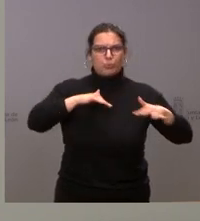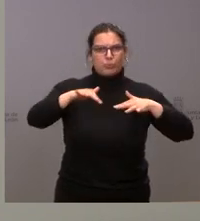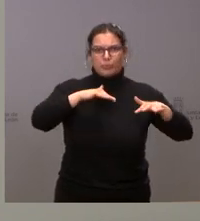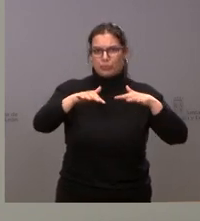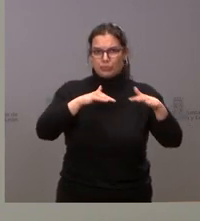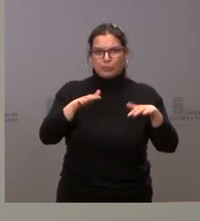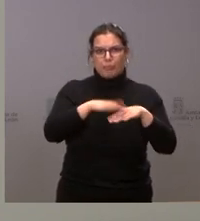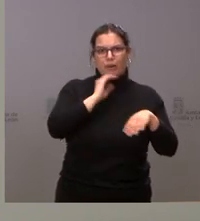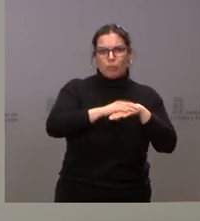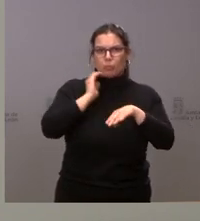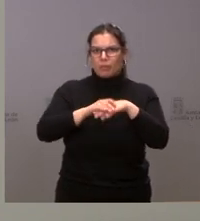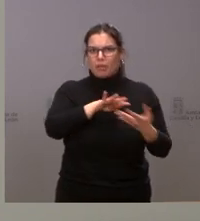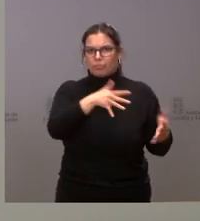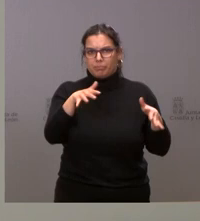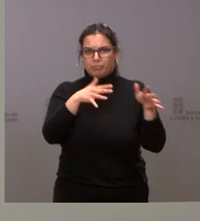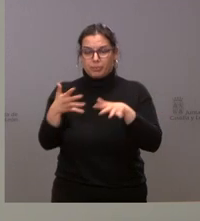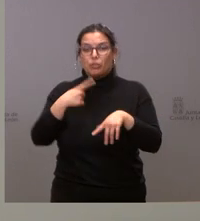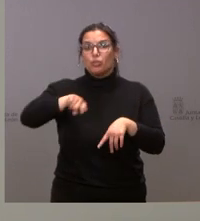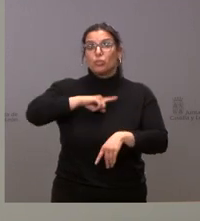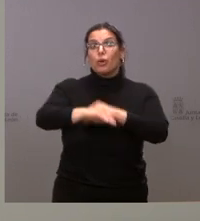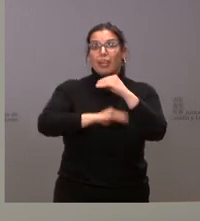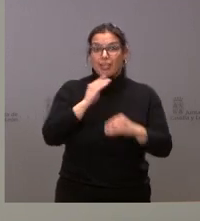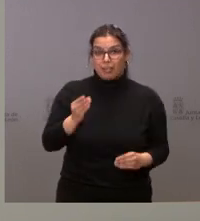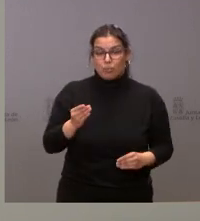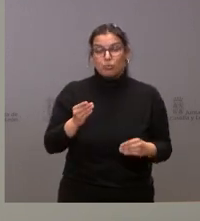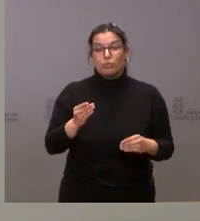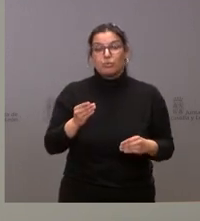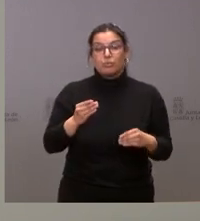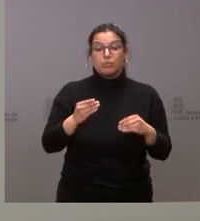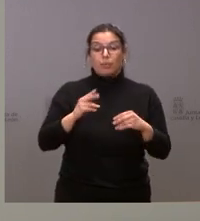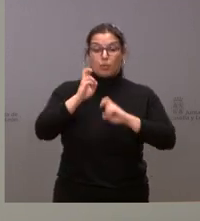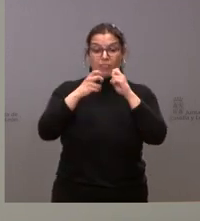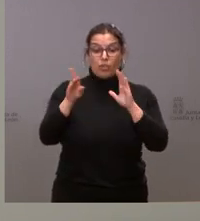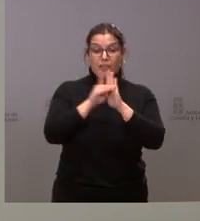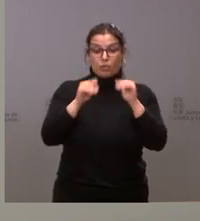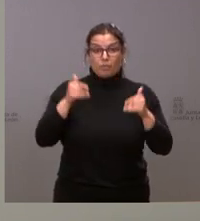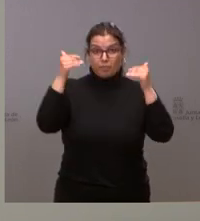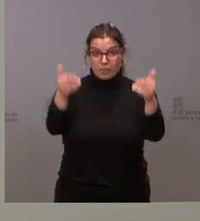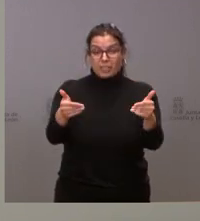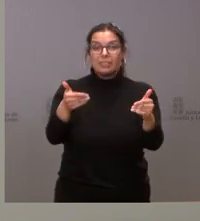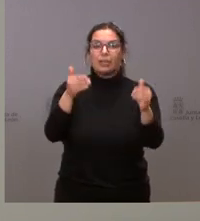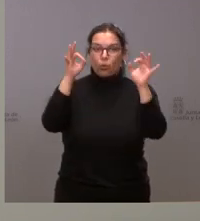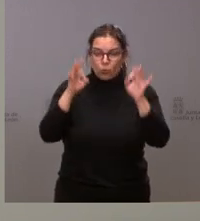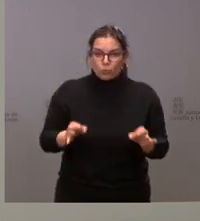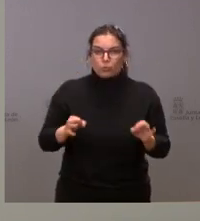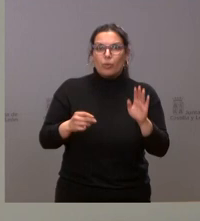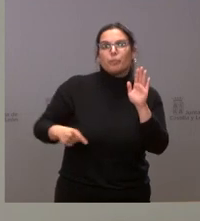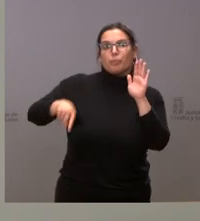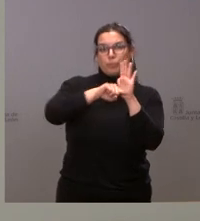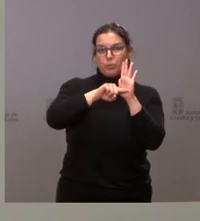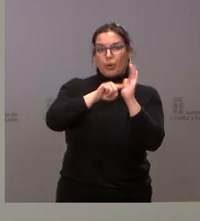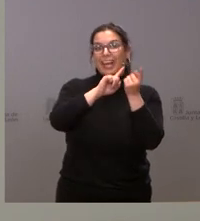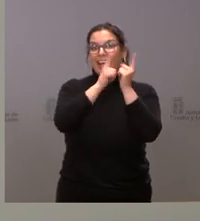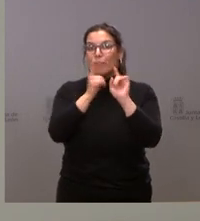ejecución de los mismos. Lo que hacemos con esta modificación es precisamente esto, establecer un